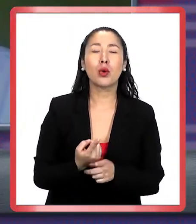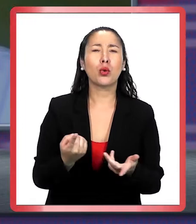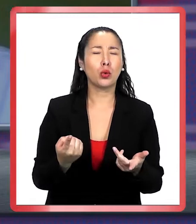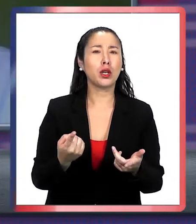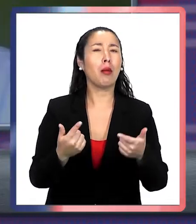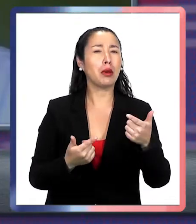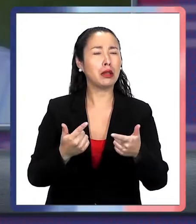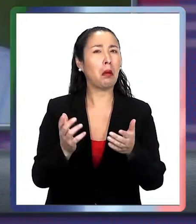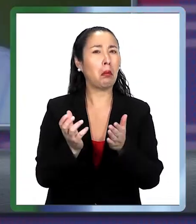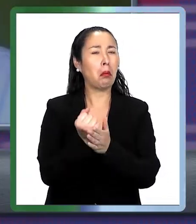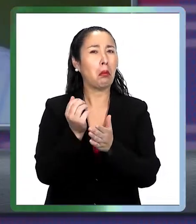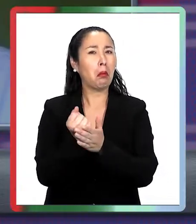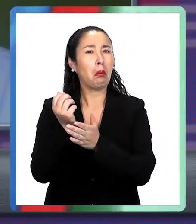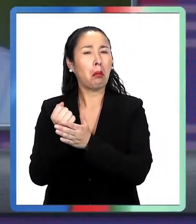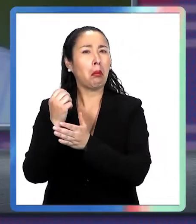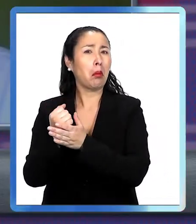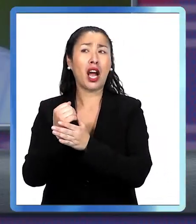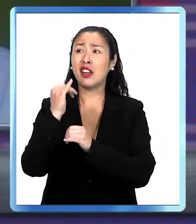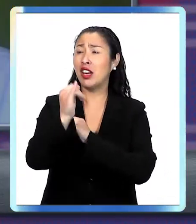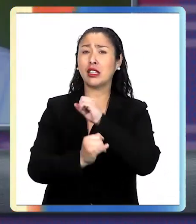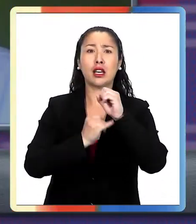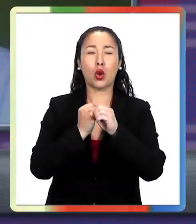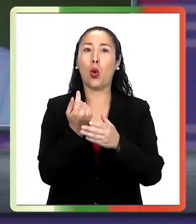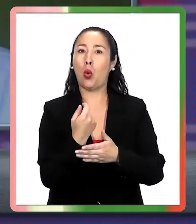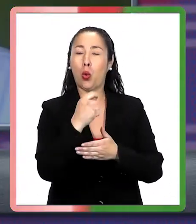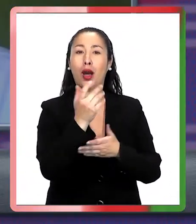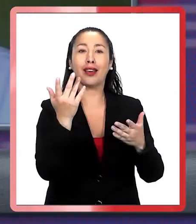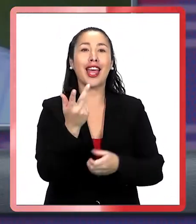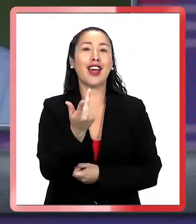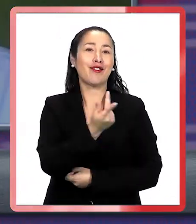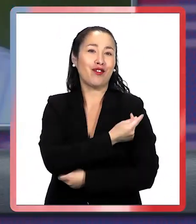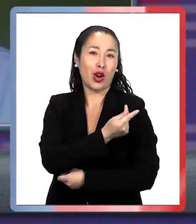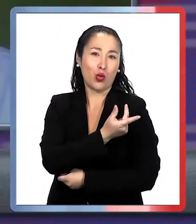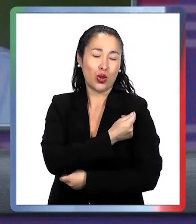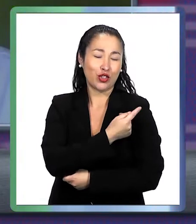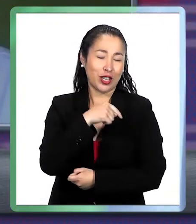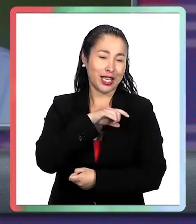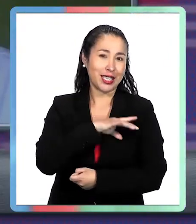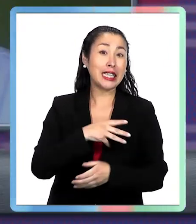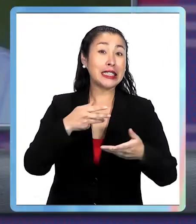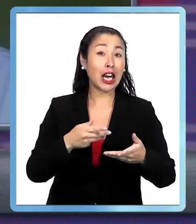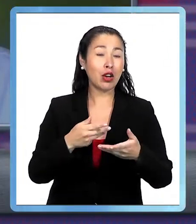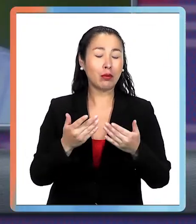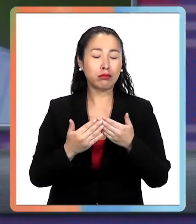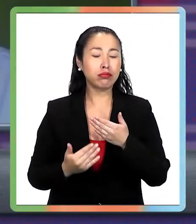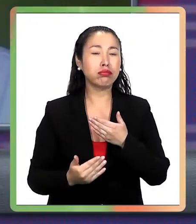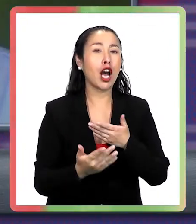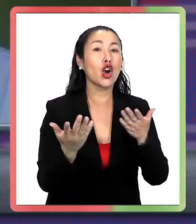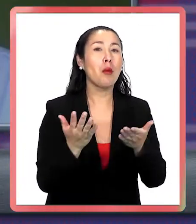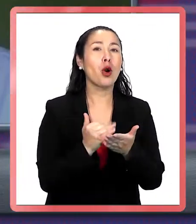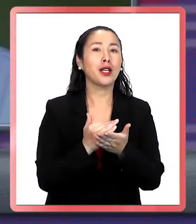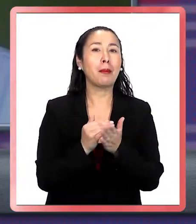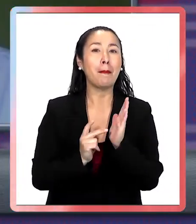una política que ha sido exitosa, la han reconocido por lo menos internacionalmente, en el tema de las vacunaciones. Y ahora, ¿cómo vamos a